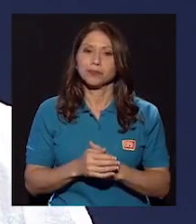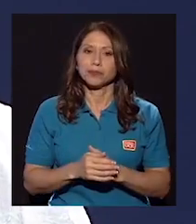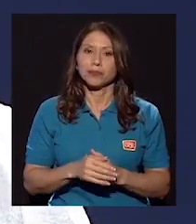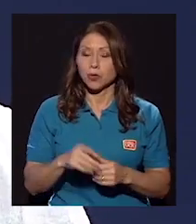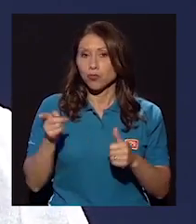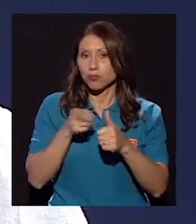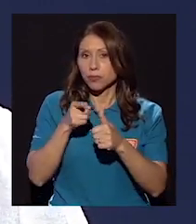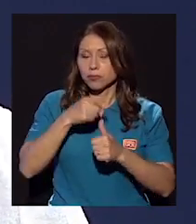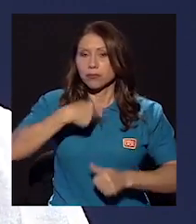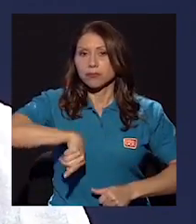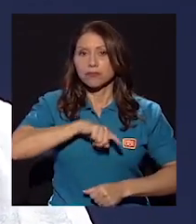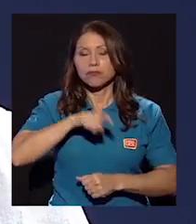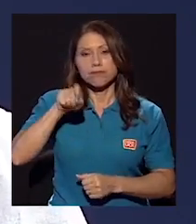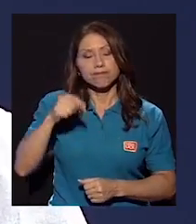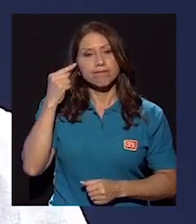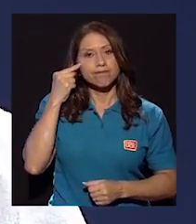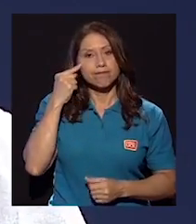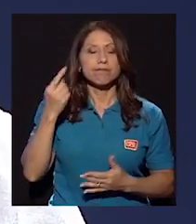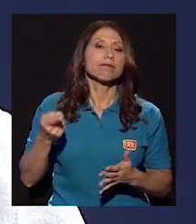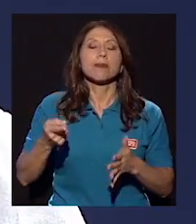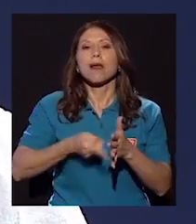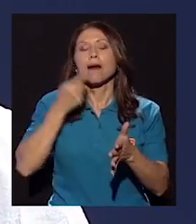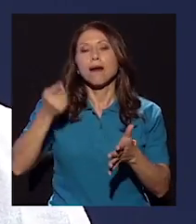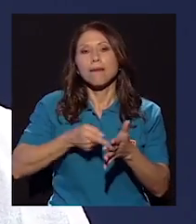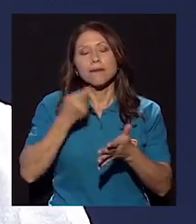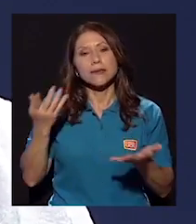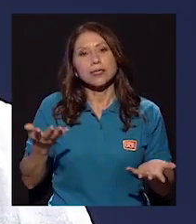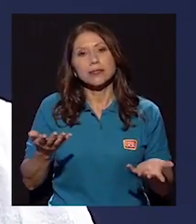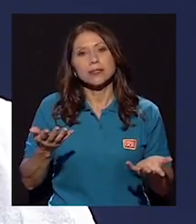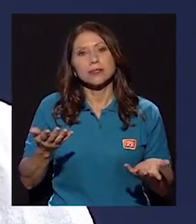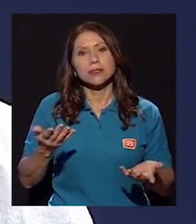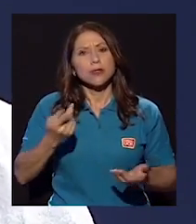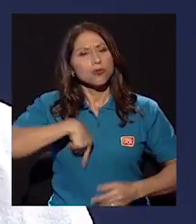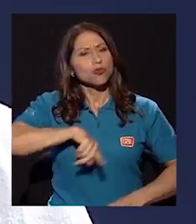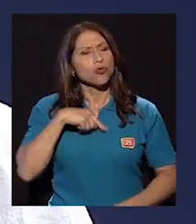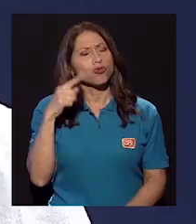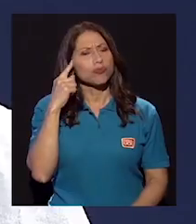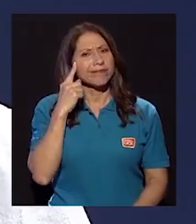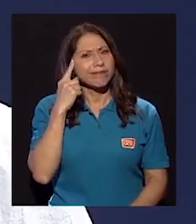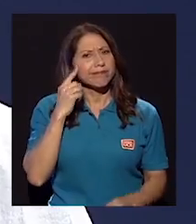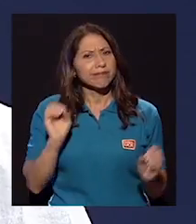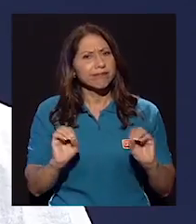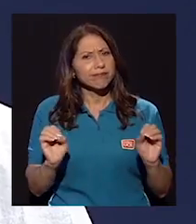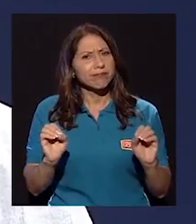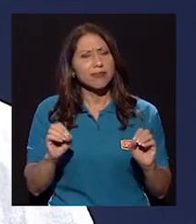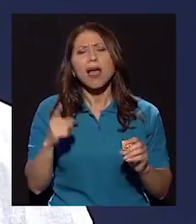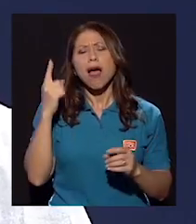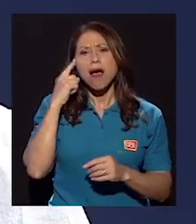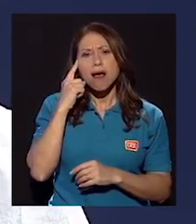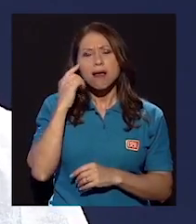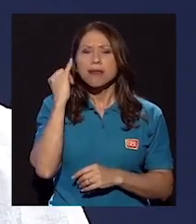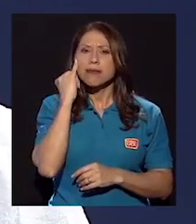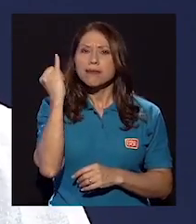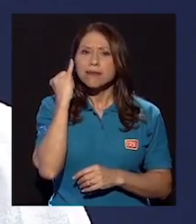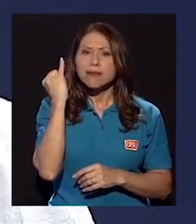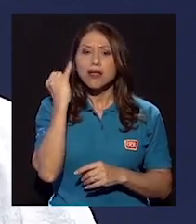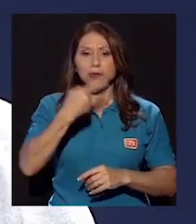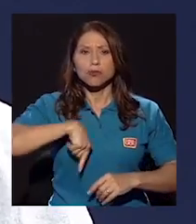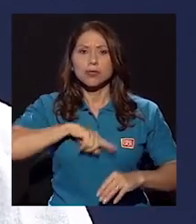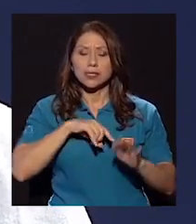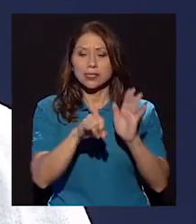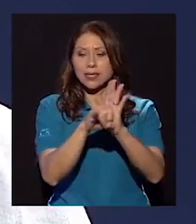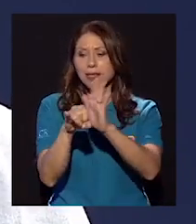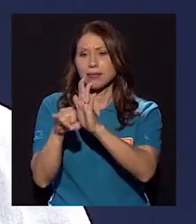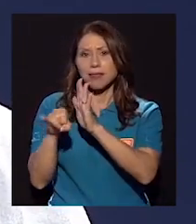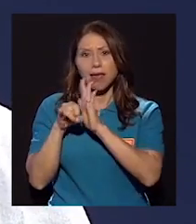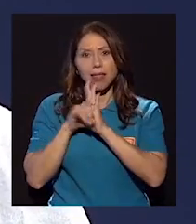Pues la verdad es que lo primero que tenemos que pensar, que a veces no reflexionamos sobre ello, es esta idea de que nuestras